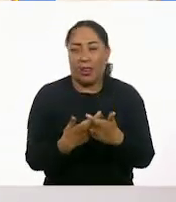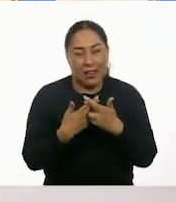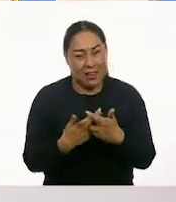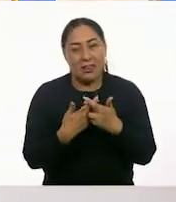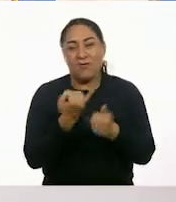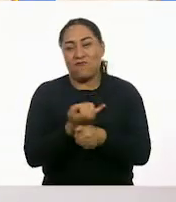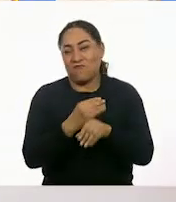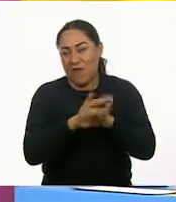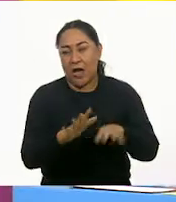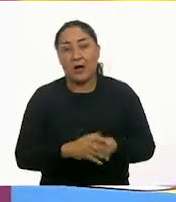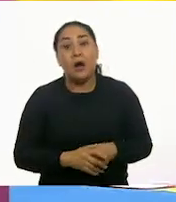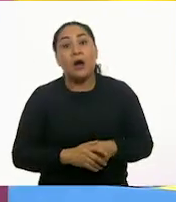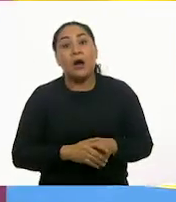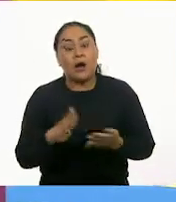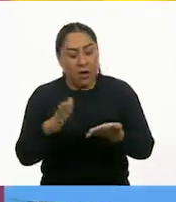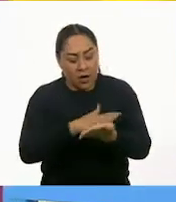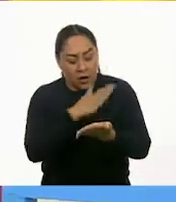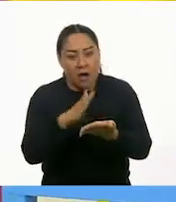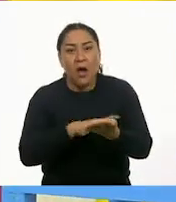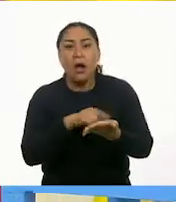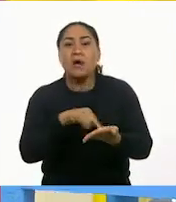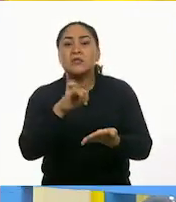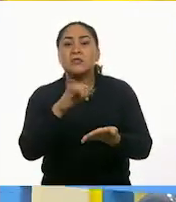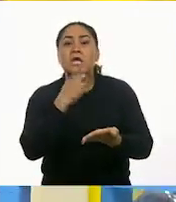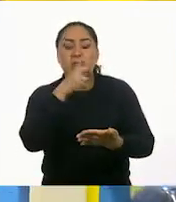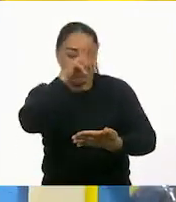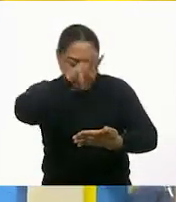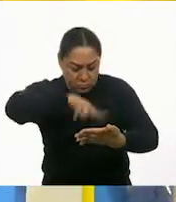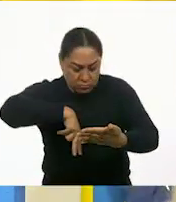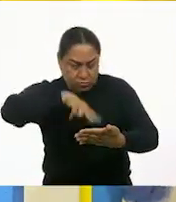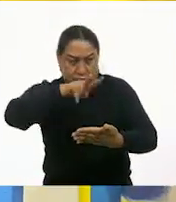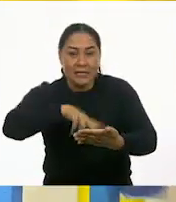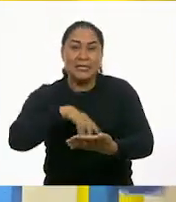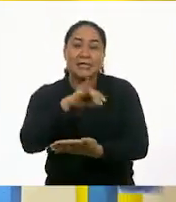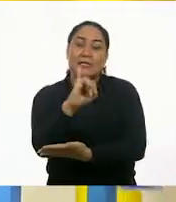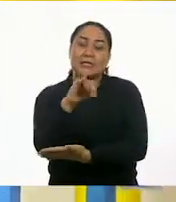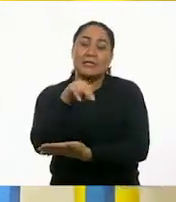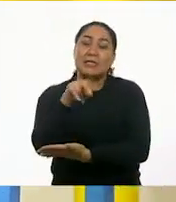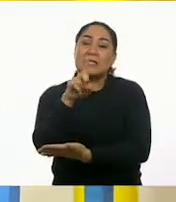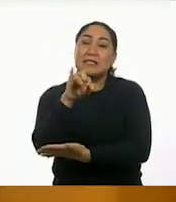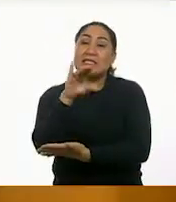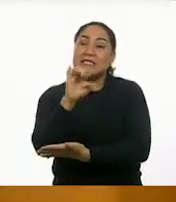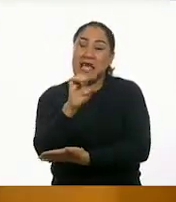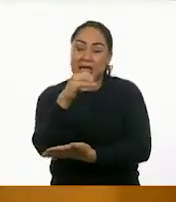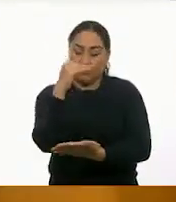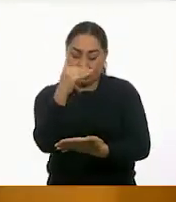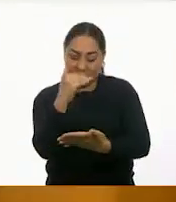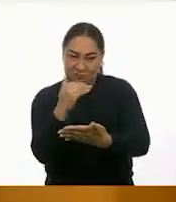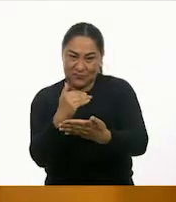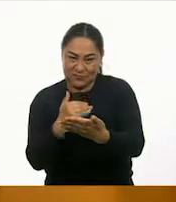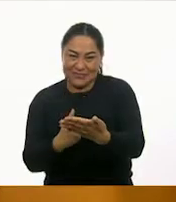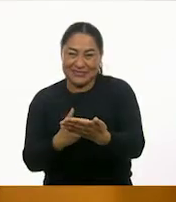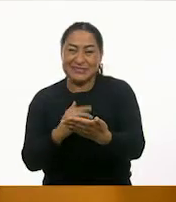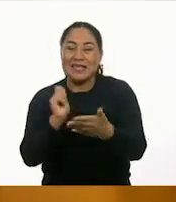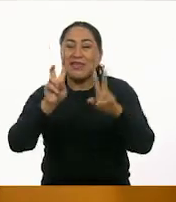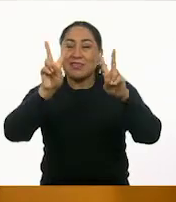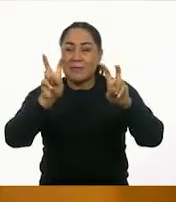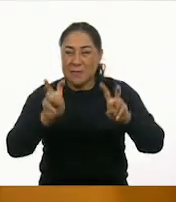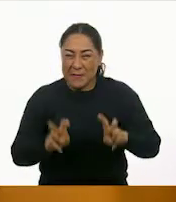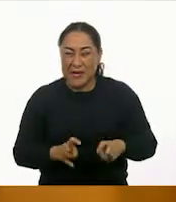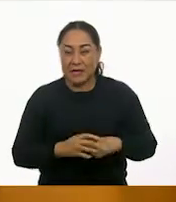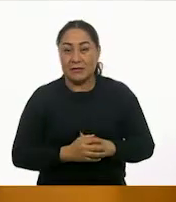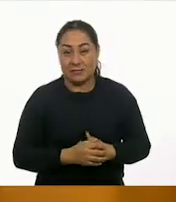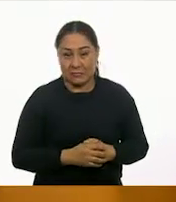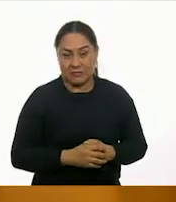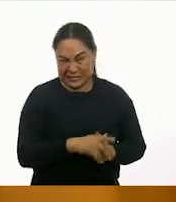luego. Sí, y a ver, checa el índice. El índice. Recuerda, ya sabemos que el título nos puede dar un poquito de información, pero... ¡Wow!